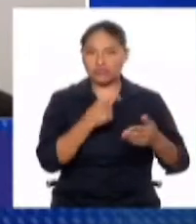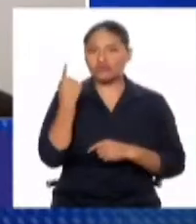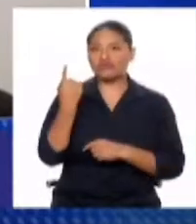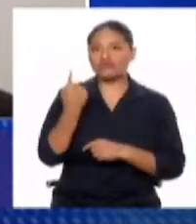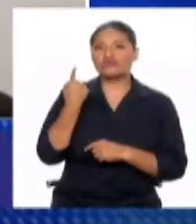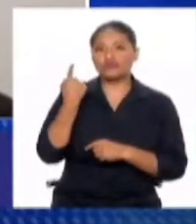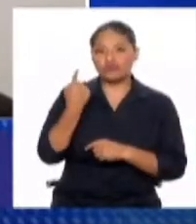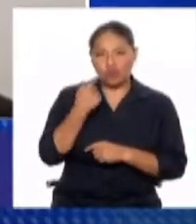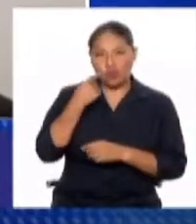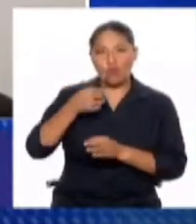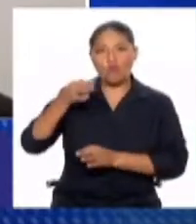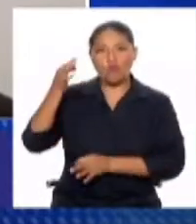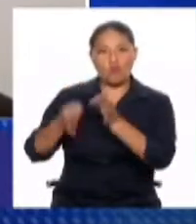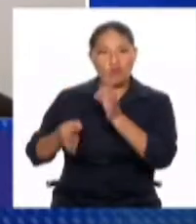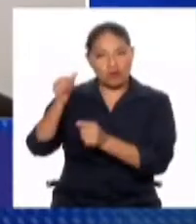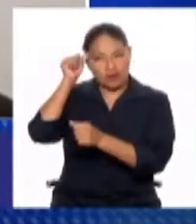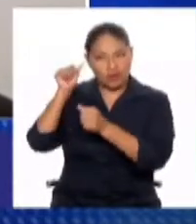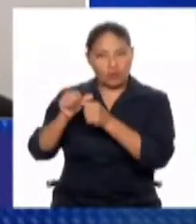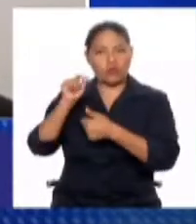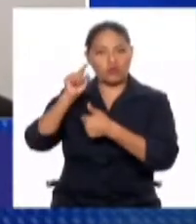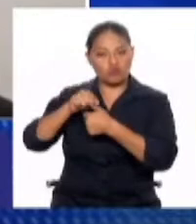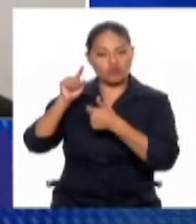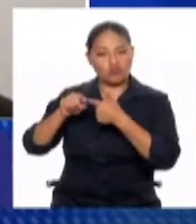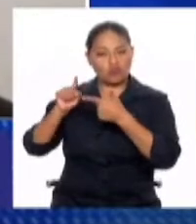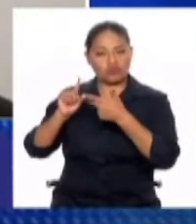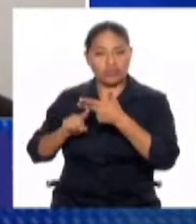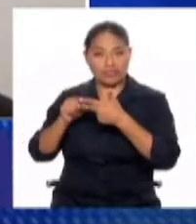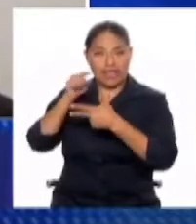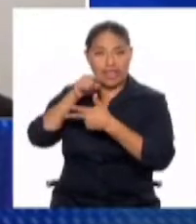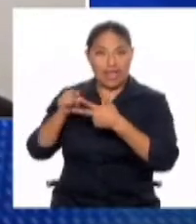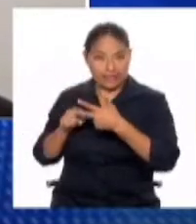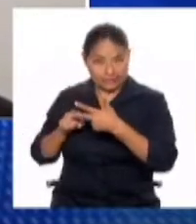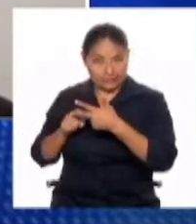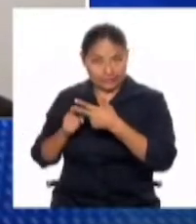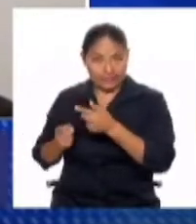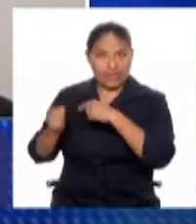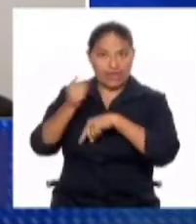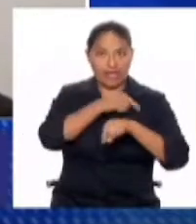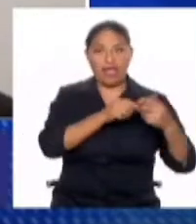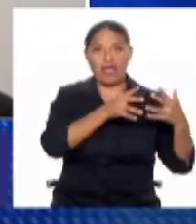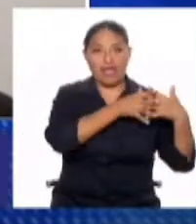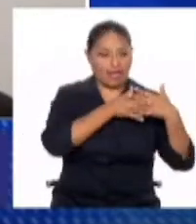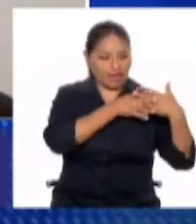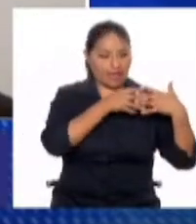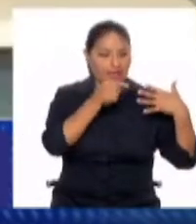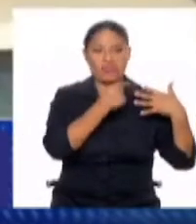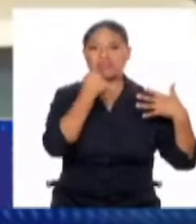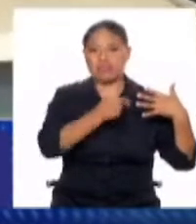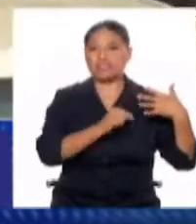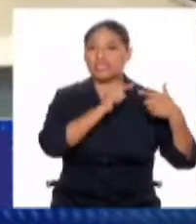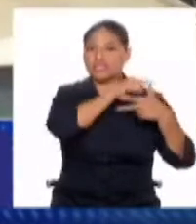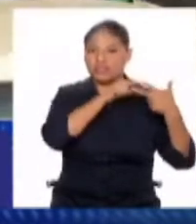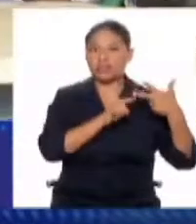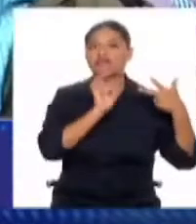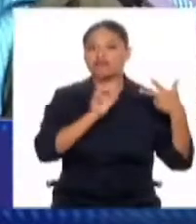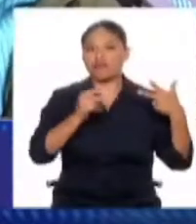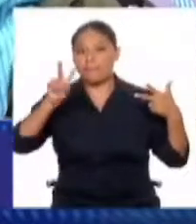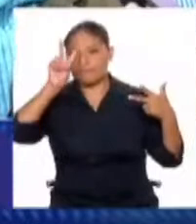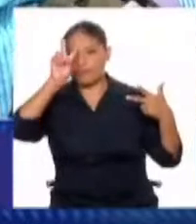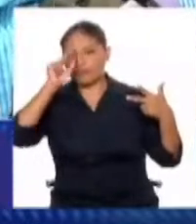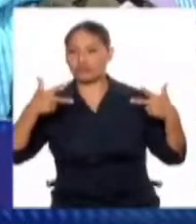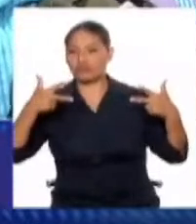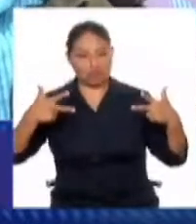juzgado por los delitos que ha sido aprobado en el país que está entregándolo. En este caso, Estados Unidos ha